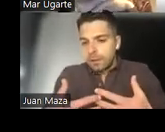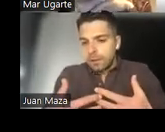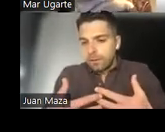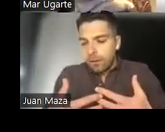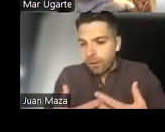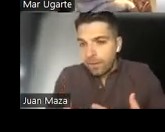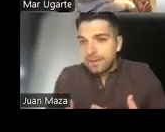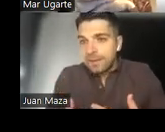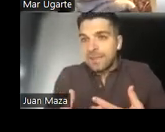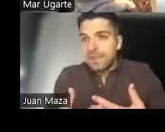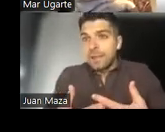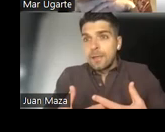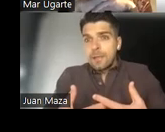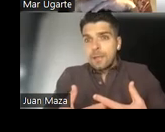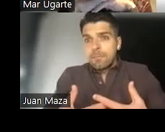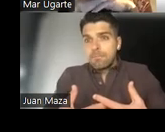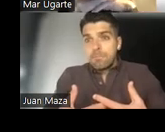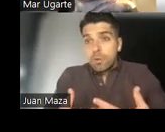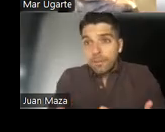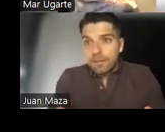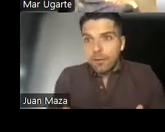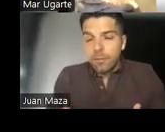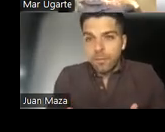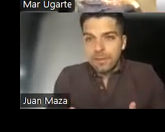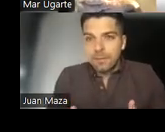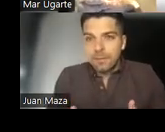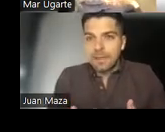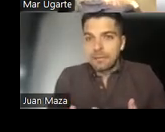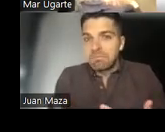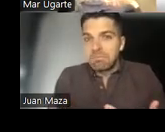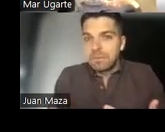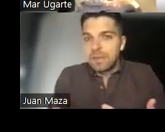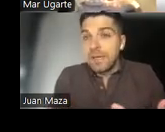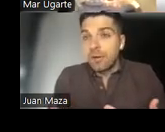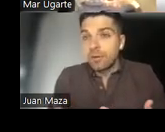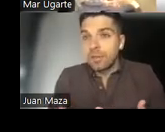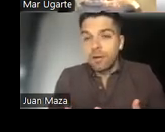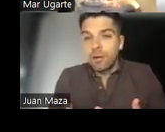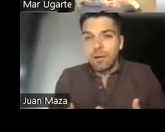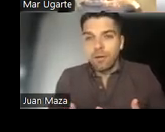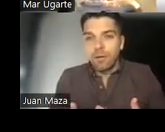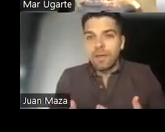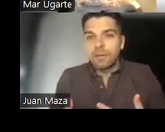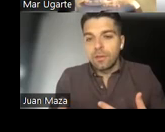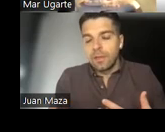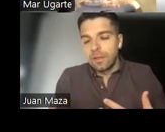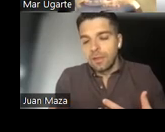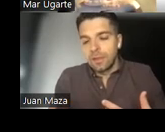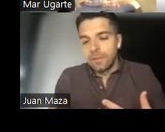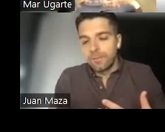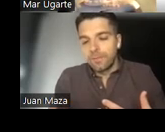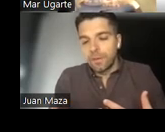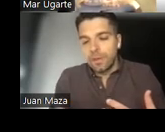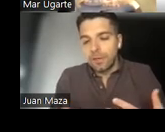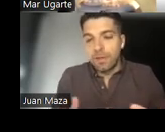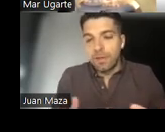adolescentes que nunca han pensado prácticamente que tenían o no tenían olfato y